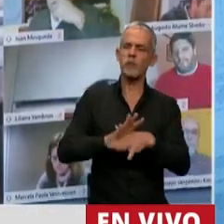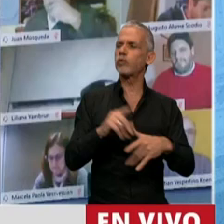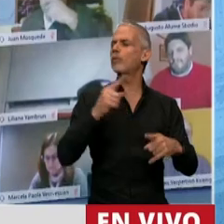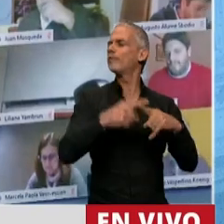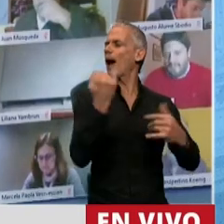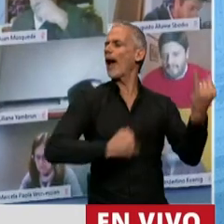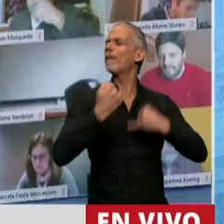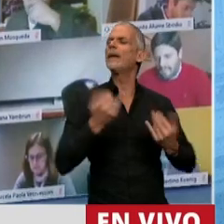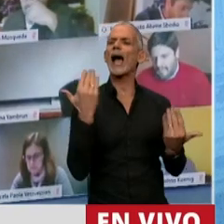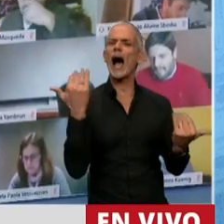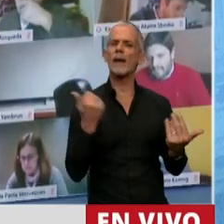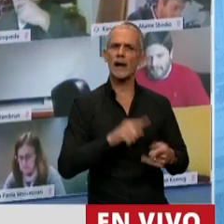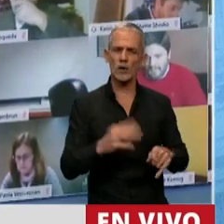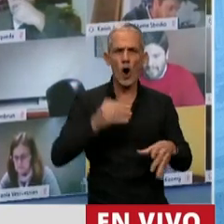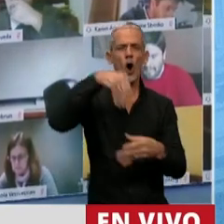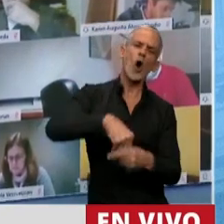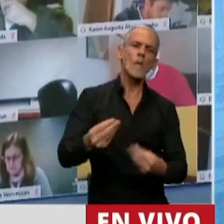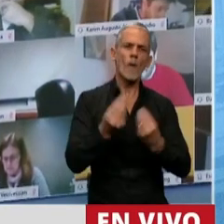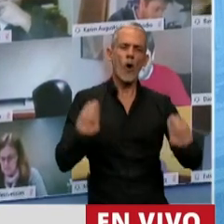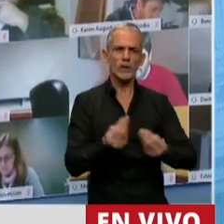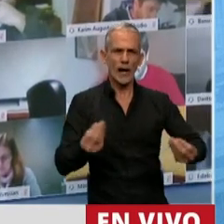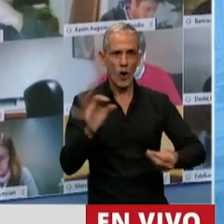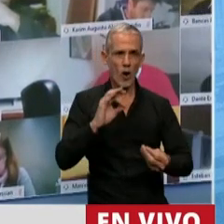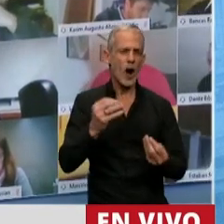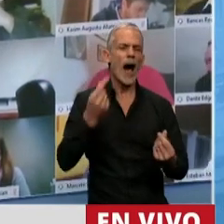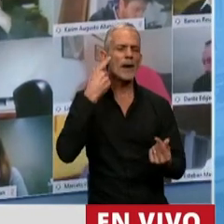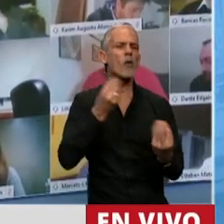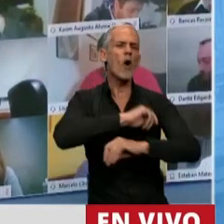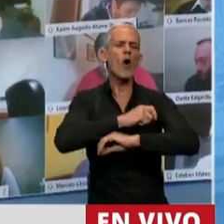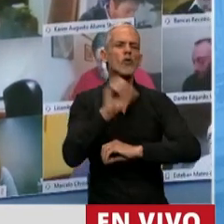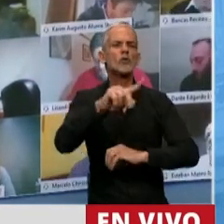cuenta a ver cómo votan o actúan.